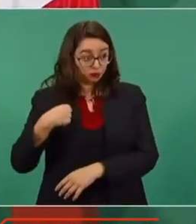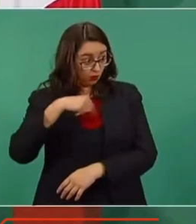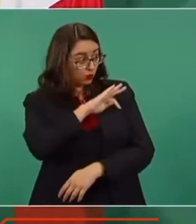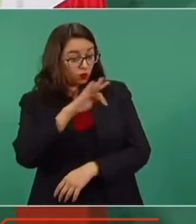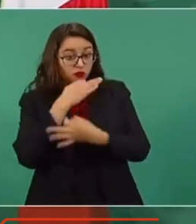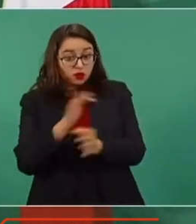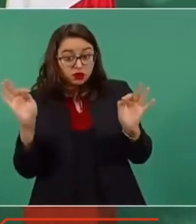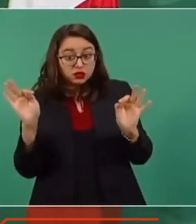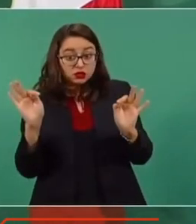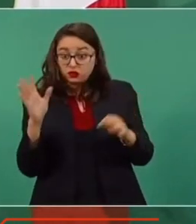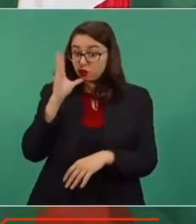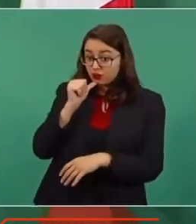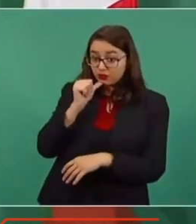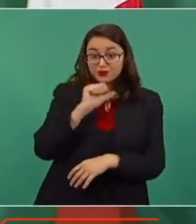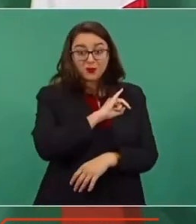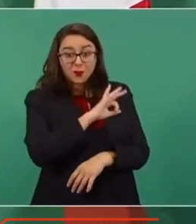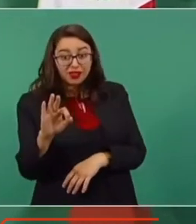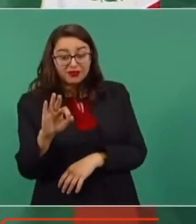¿No puedo?